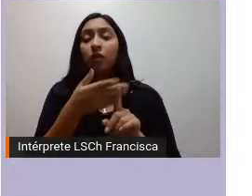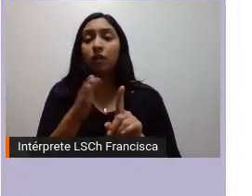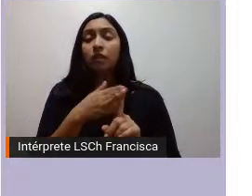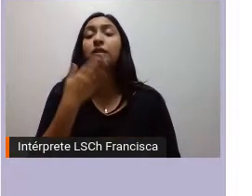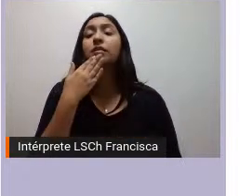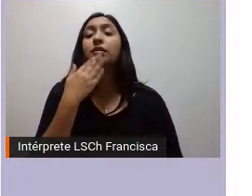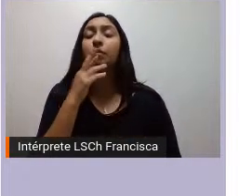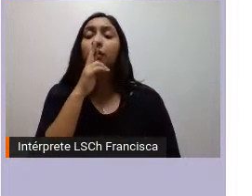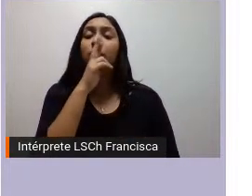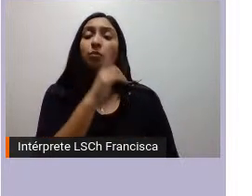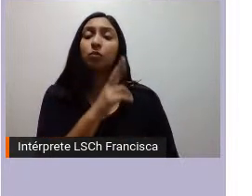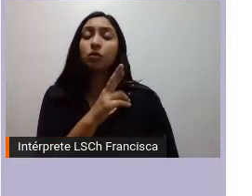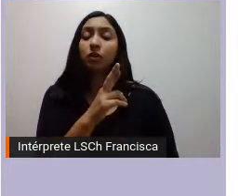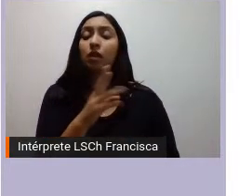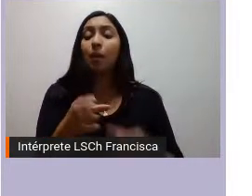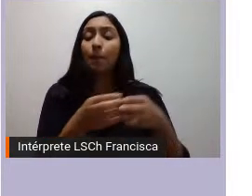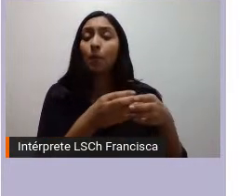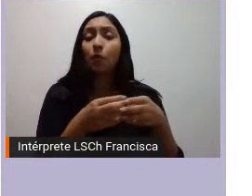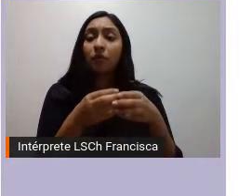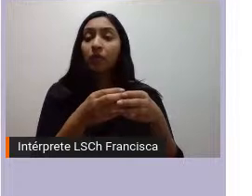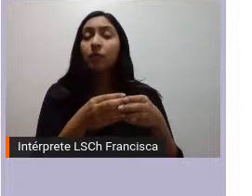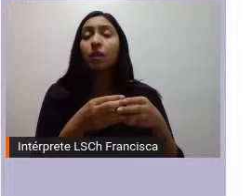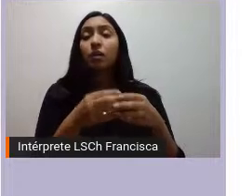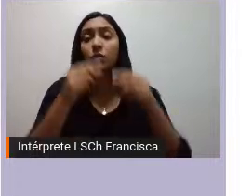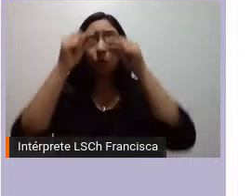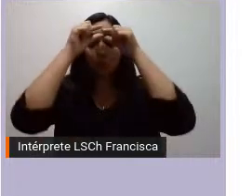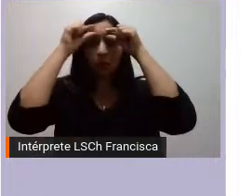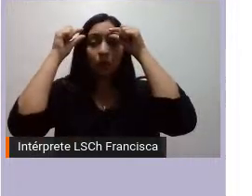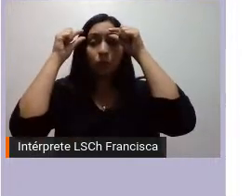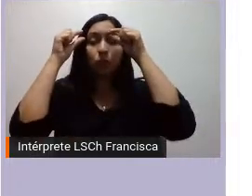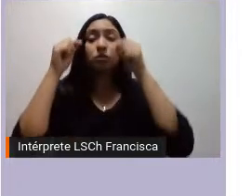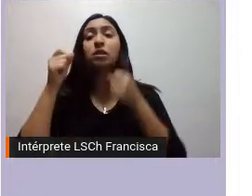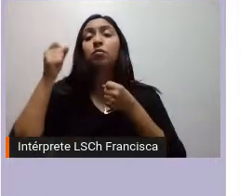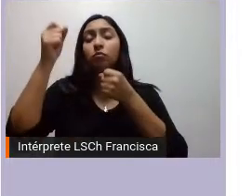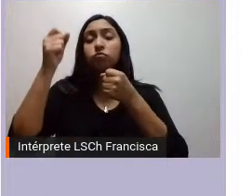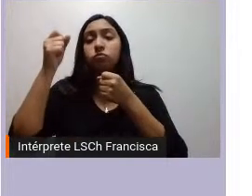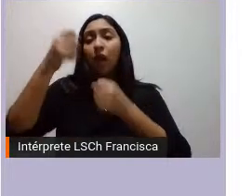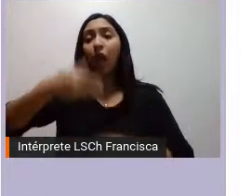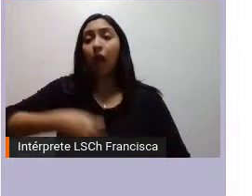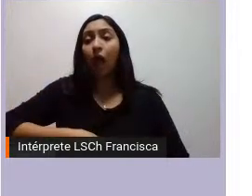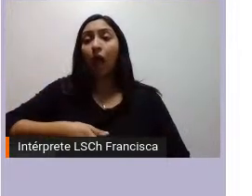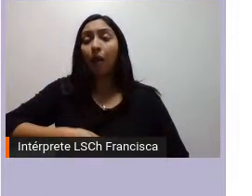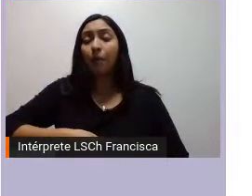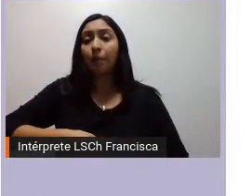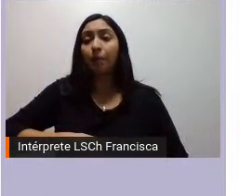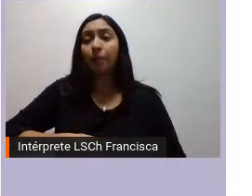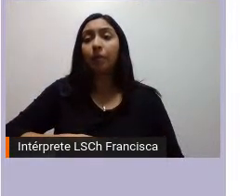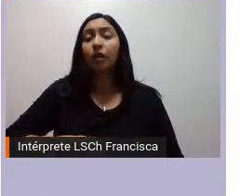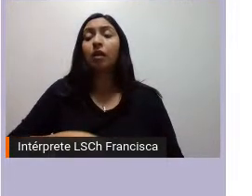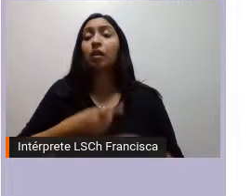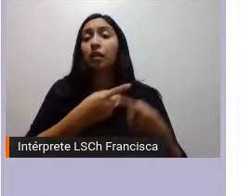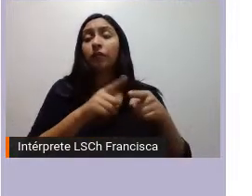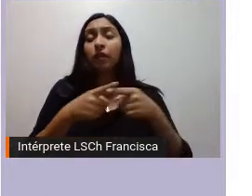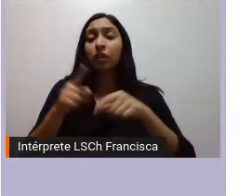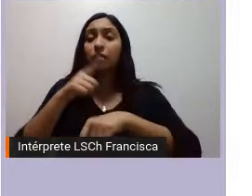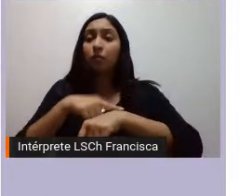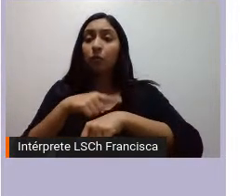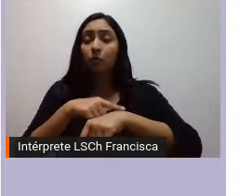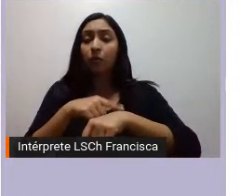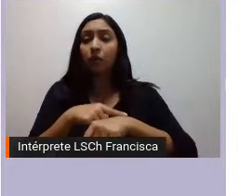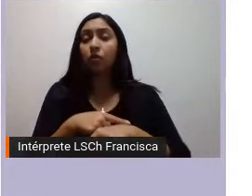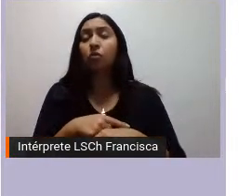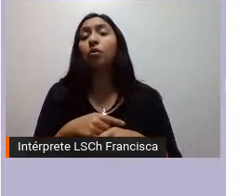por parte del movimiento mapuche con huelgas de hambre en distintos momentos históricos y que ha hecho que también termine por develar el surgimiento de nuevas